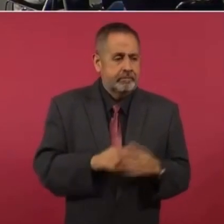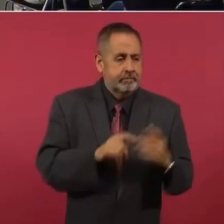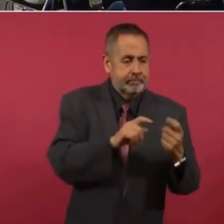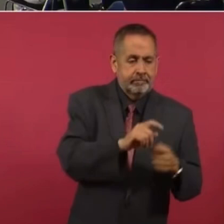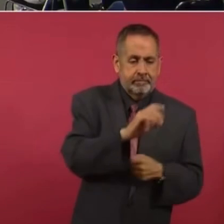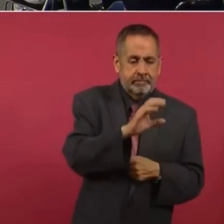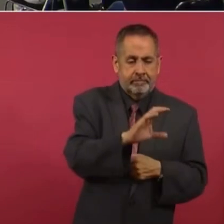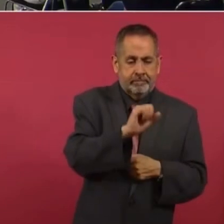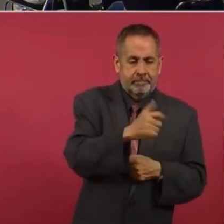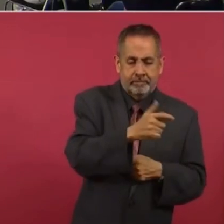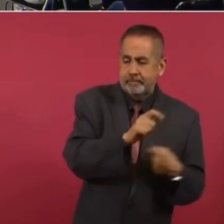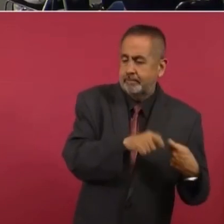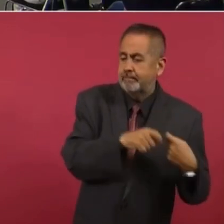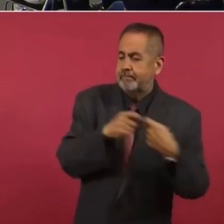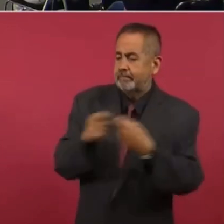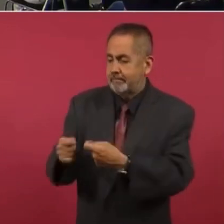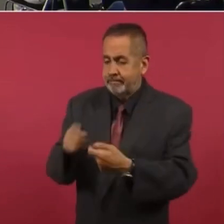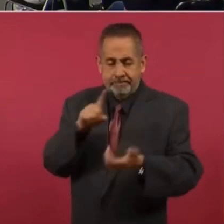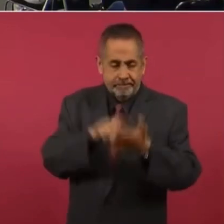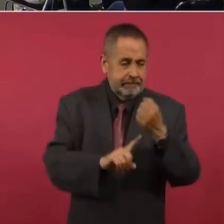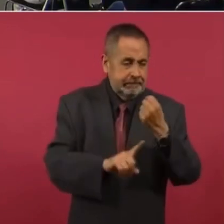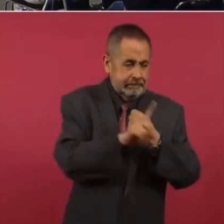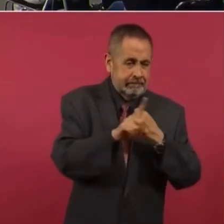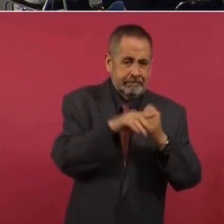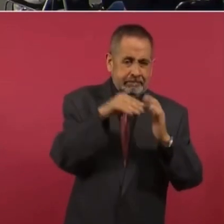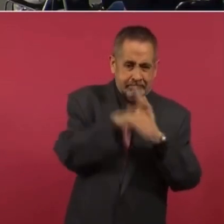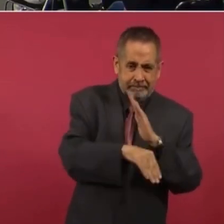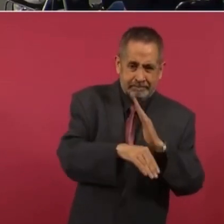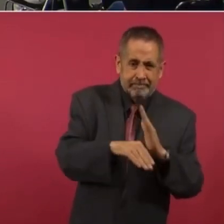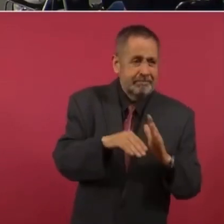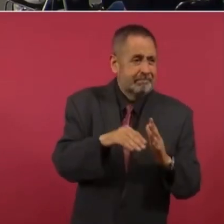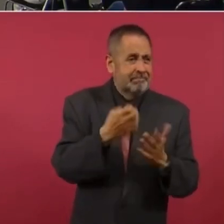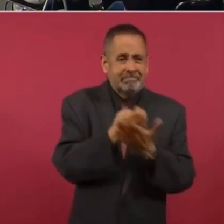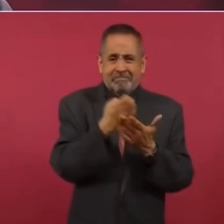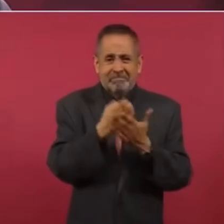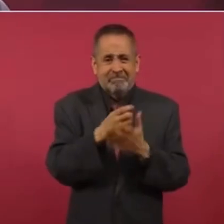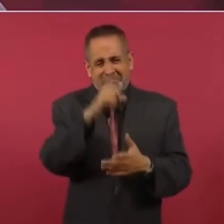la crisis financiera, se cae la economía,